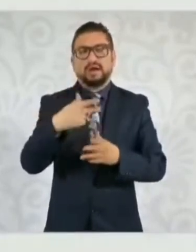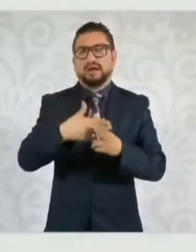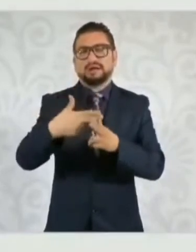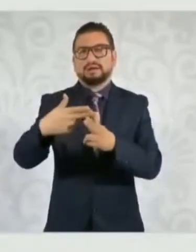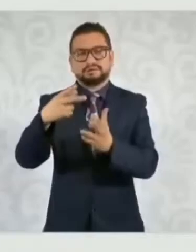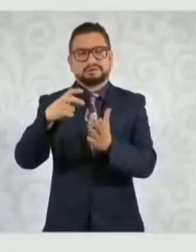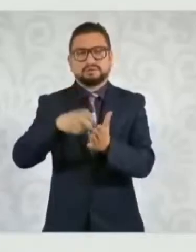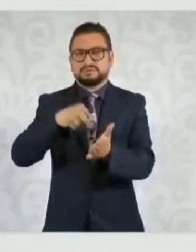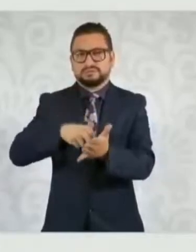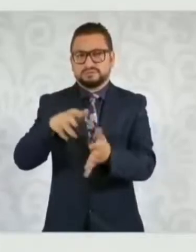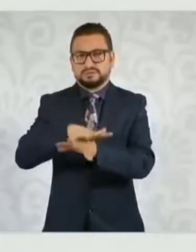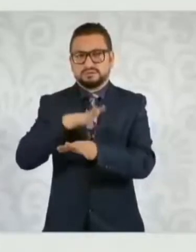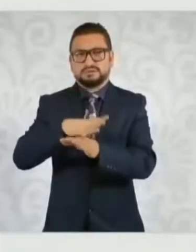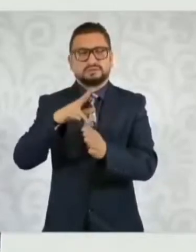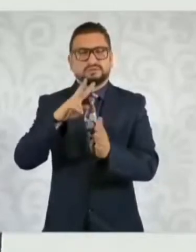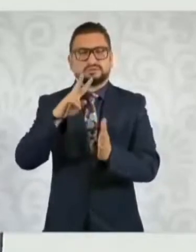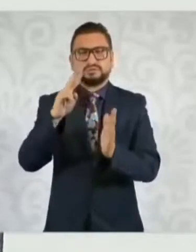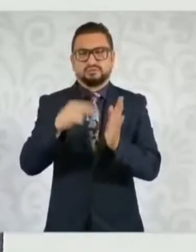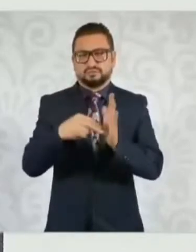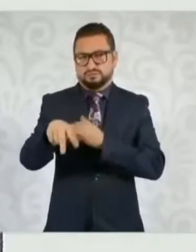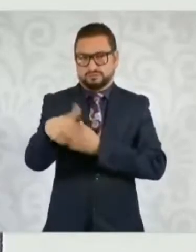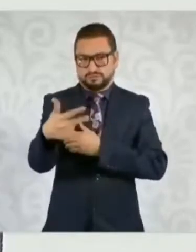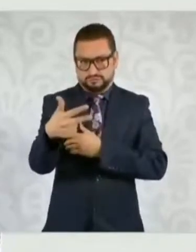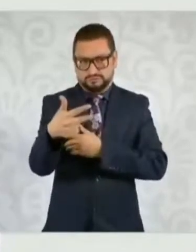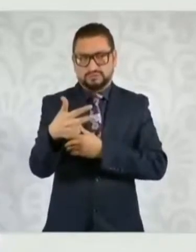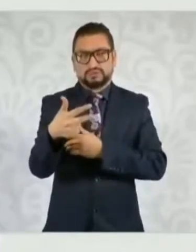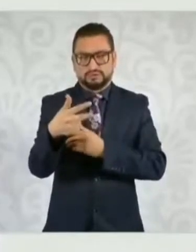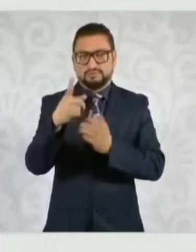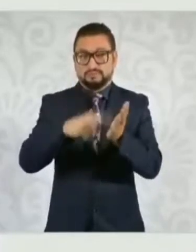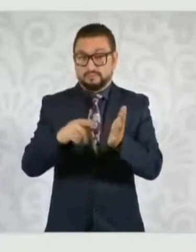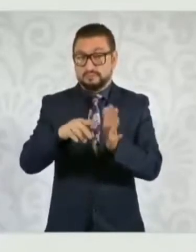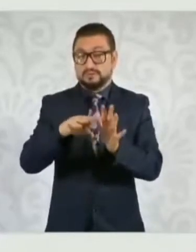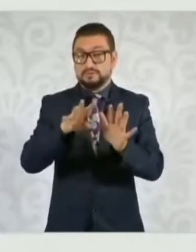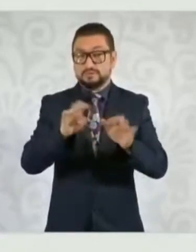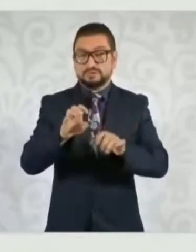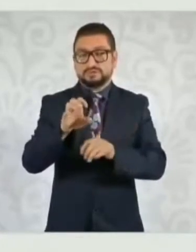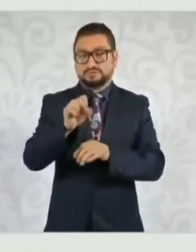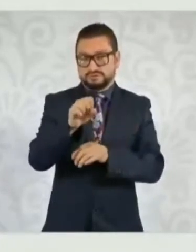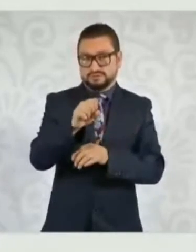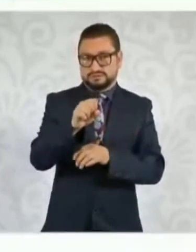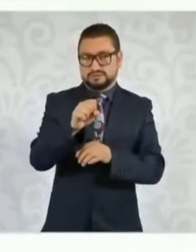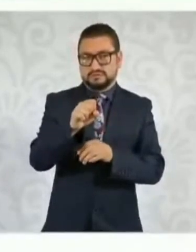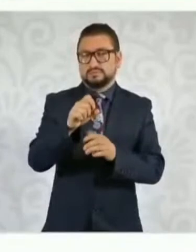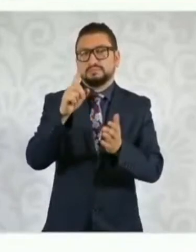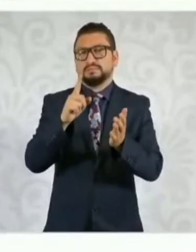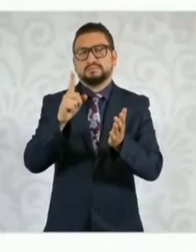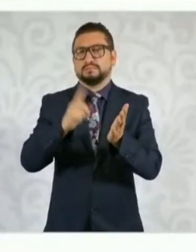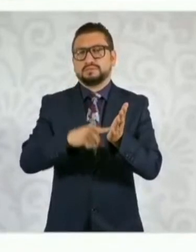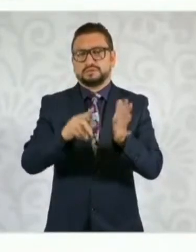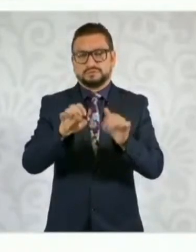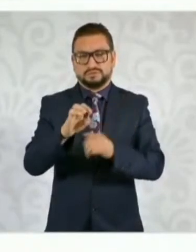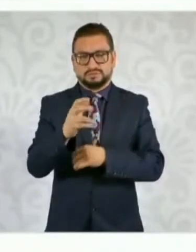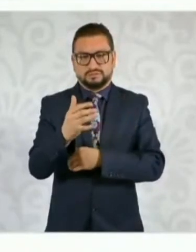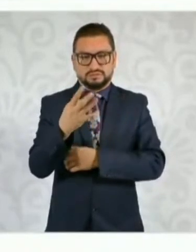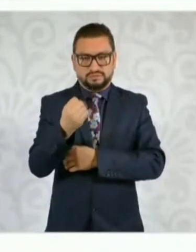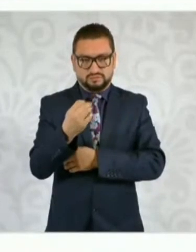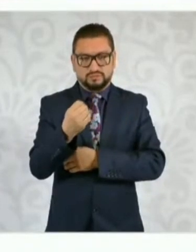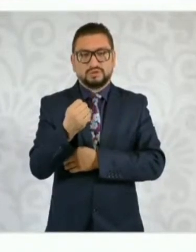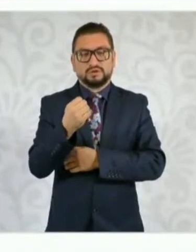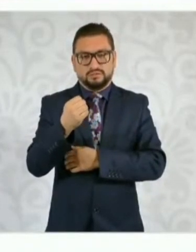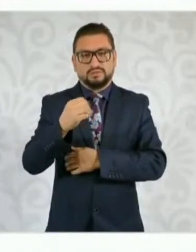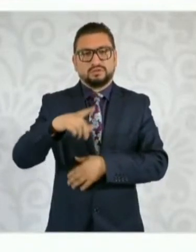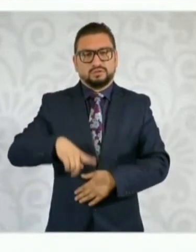la reforma de 2013. En 1960, desde 1959 el Estado